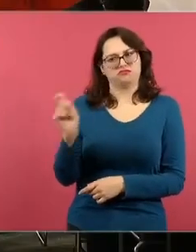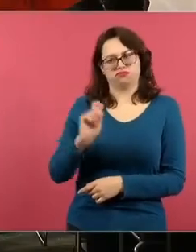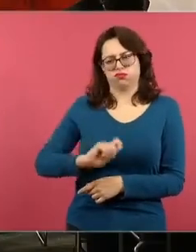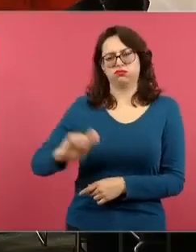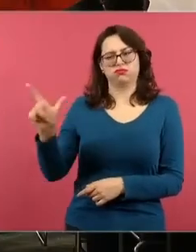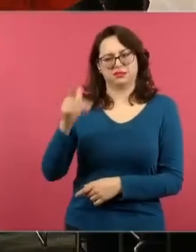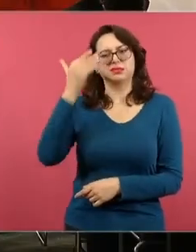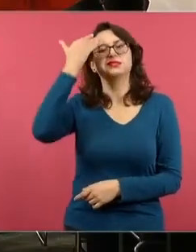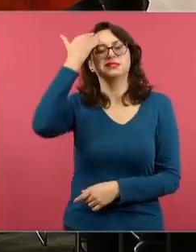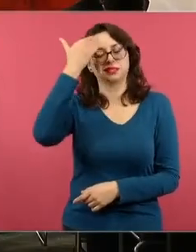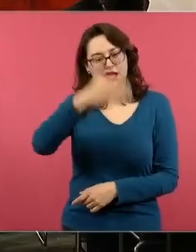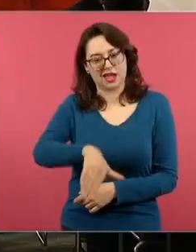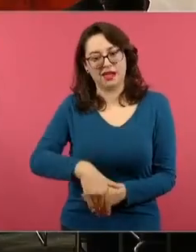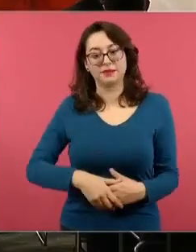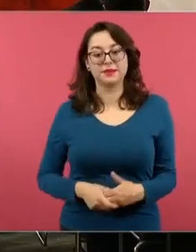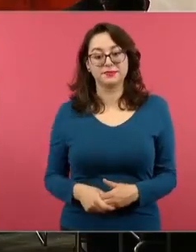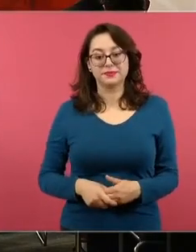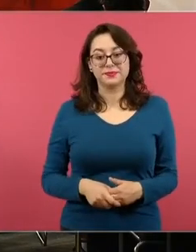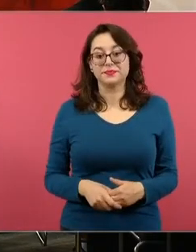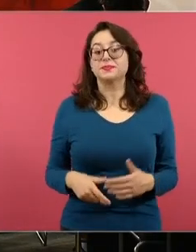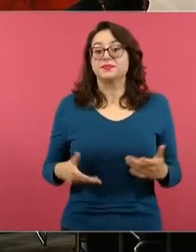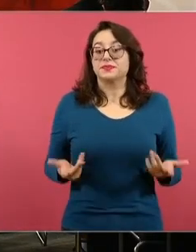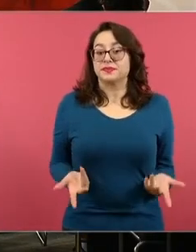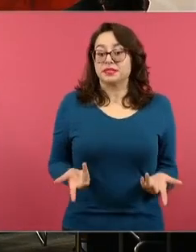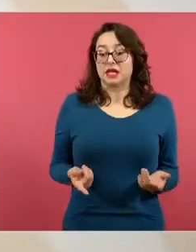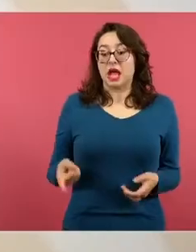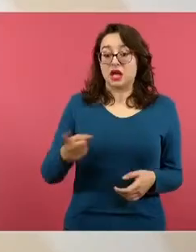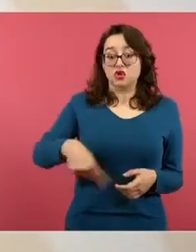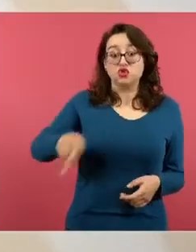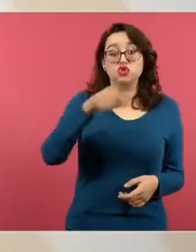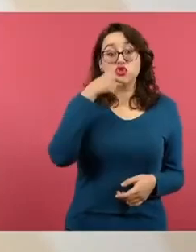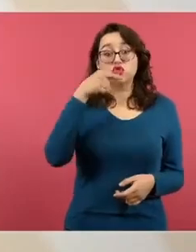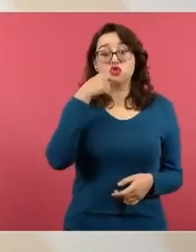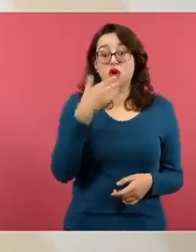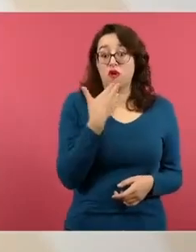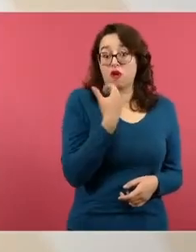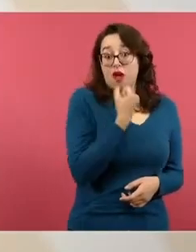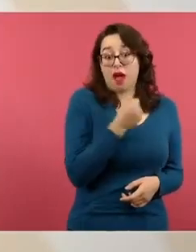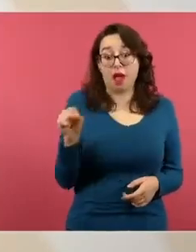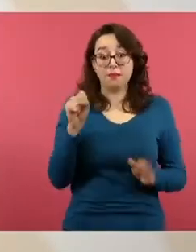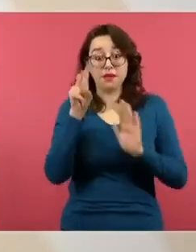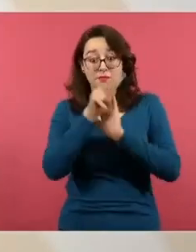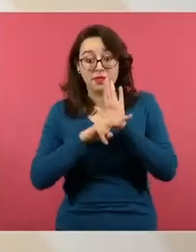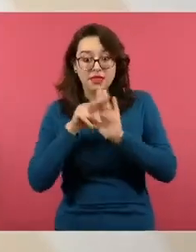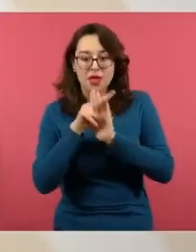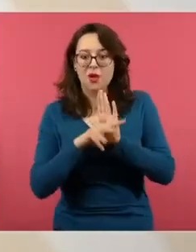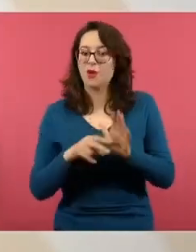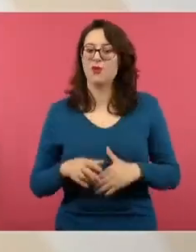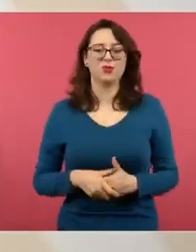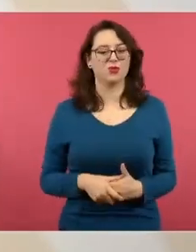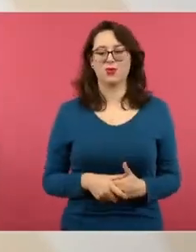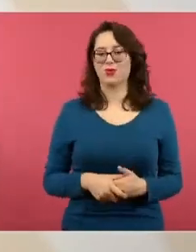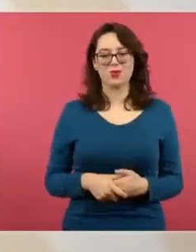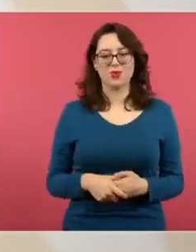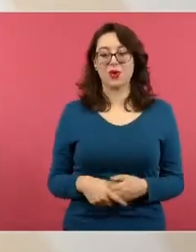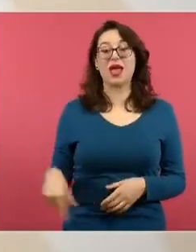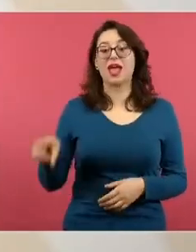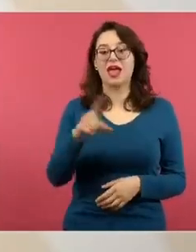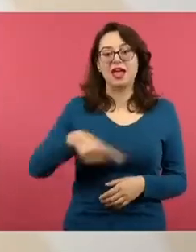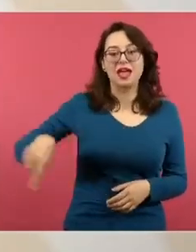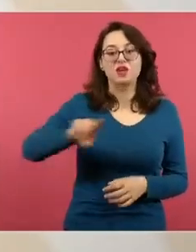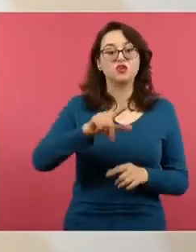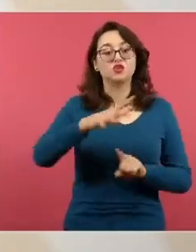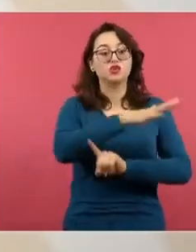en ese sentido la idea no es que sean expertos haciendo videos sino que se involucren de manera activa